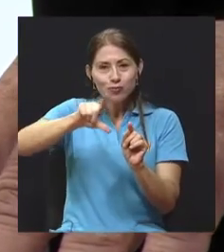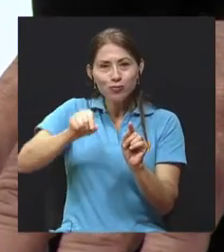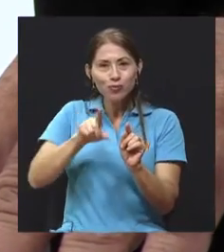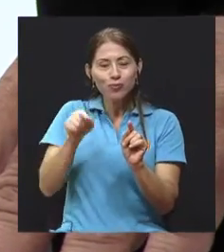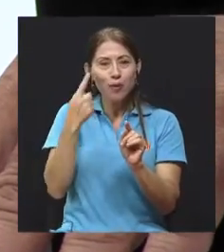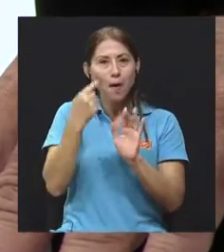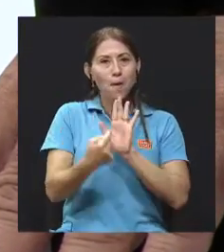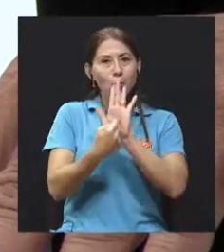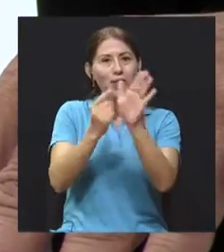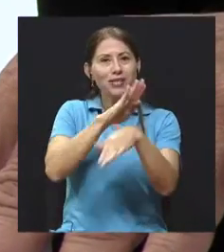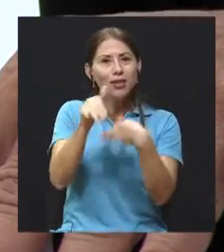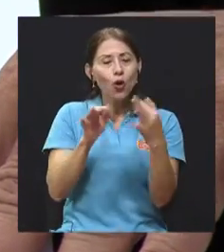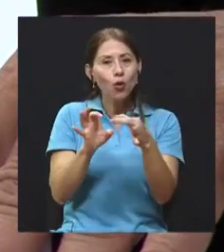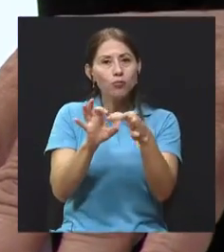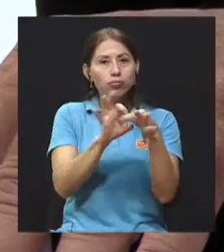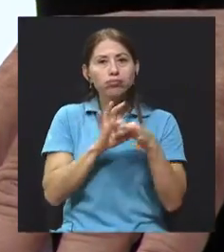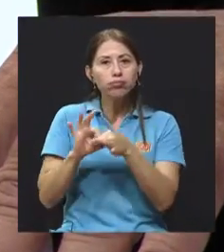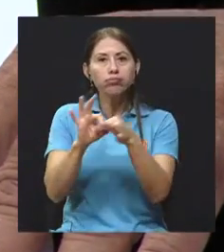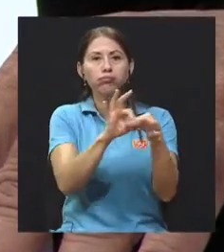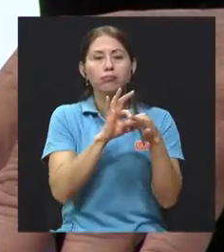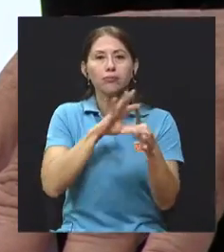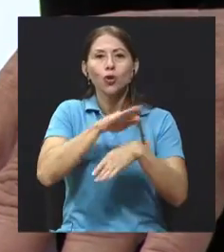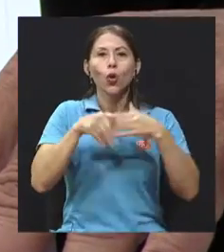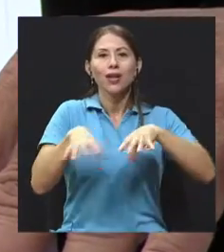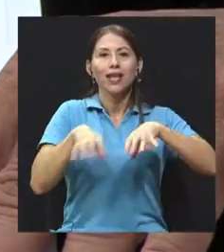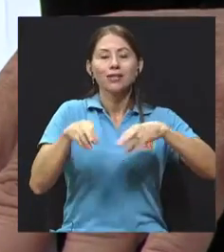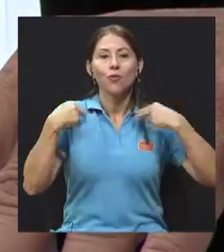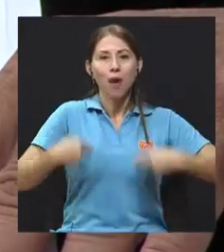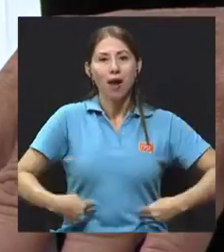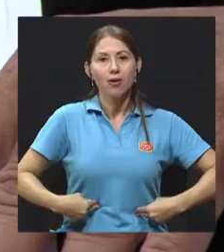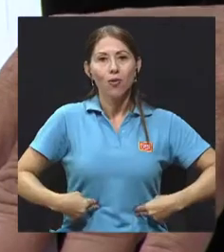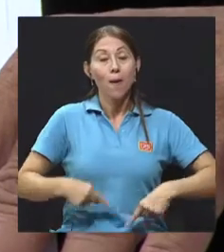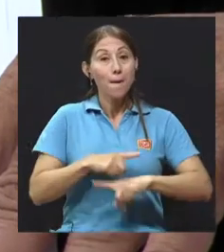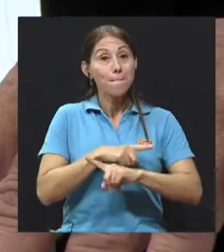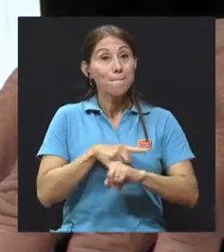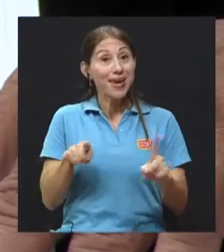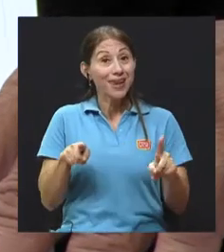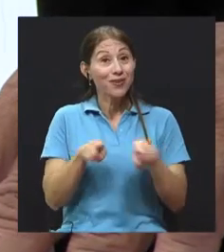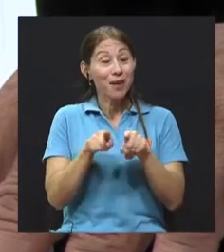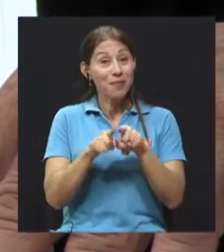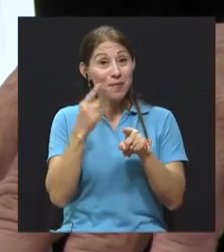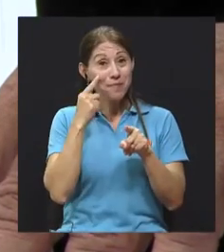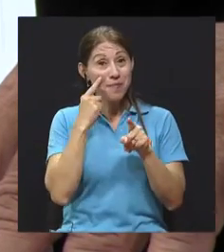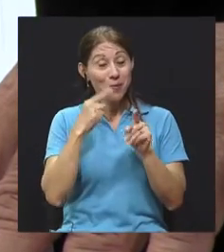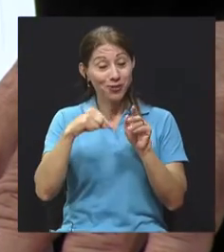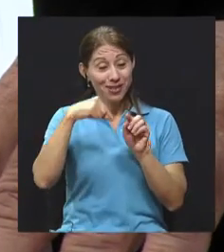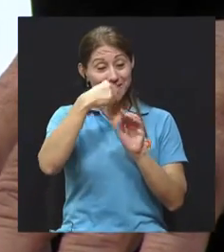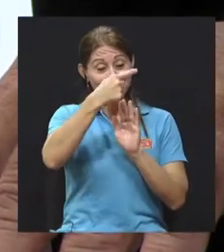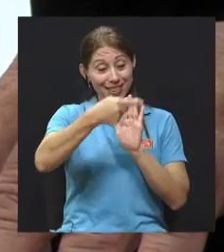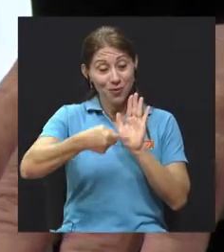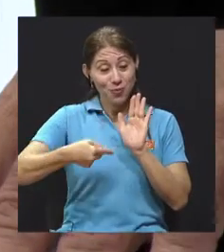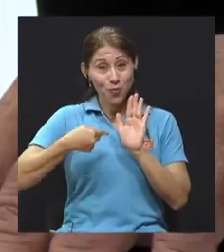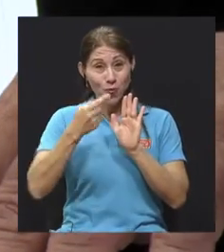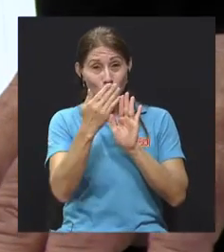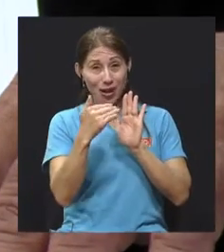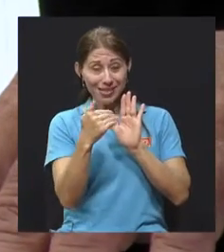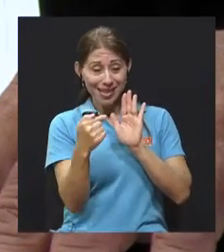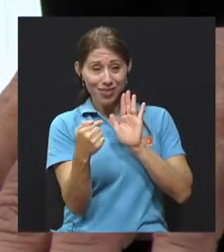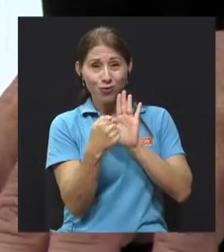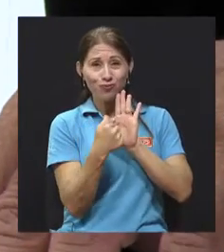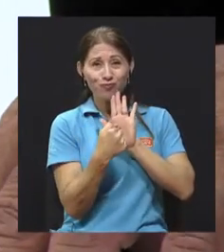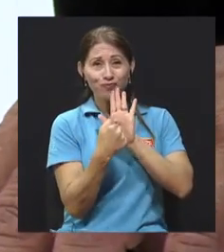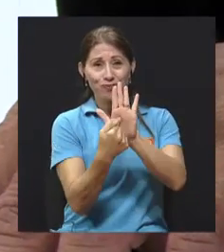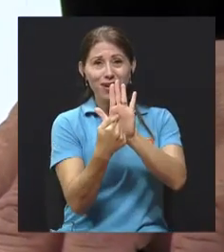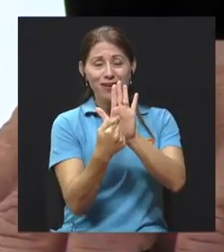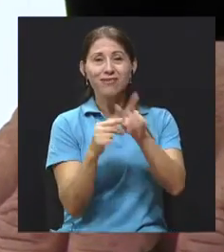diferentes cosas que enlazan el quehacer humano, pero al mismo tiempo en el centro de la flor está representada la ética y la